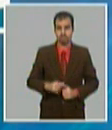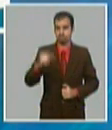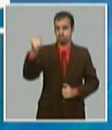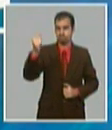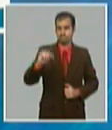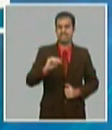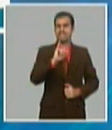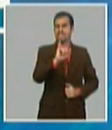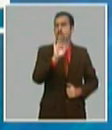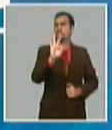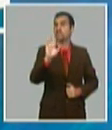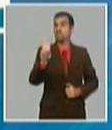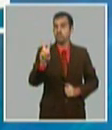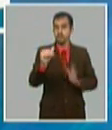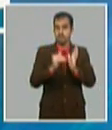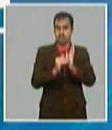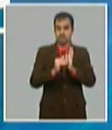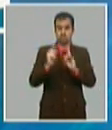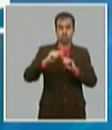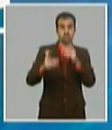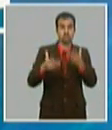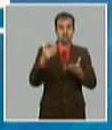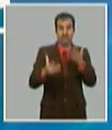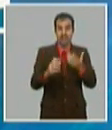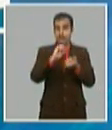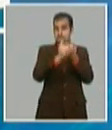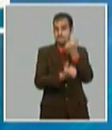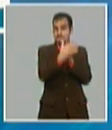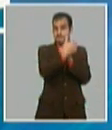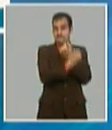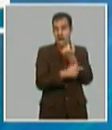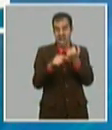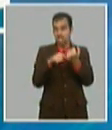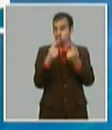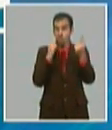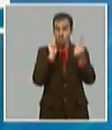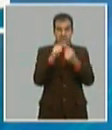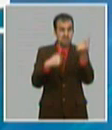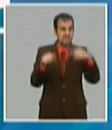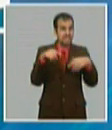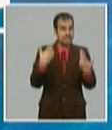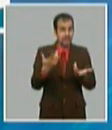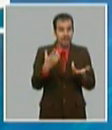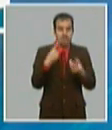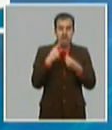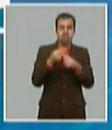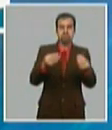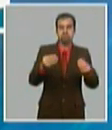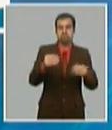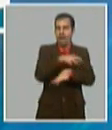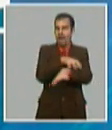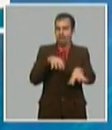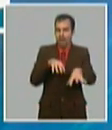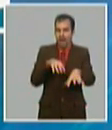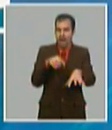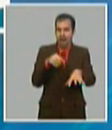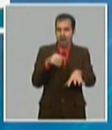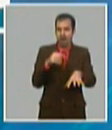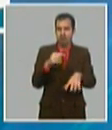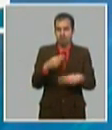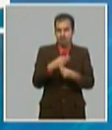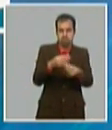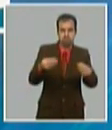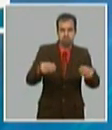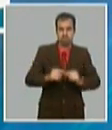682.000 toneladas de maíz fundamentalmente para el alimento animal aunque vamos a incrementar la producción nacional después nos vamos a referir a eso eso nos